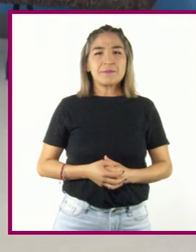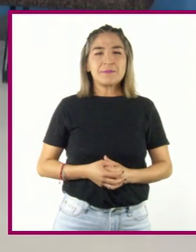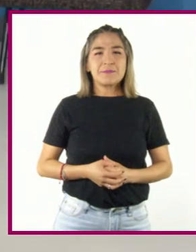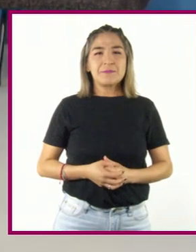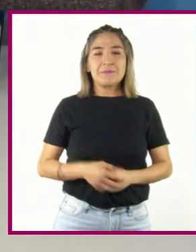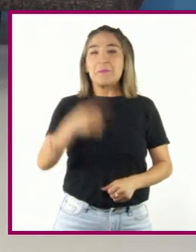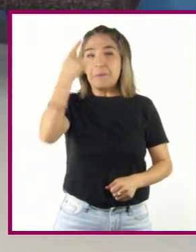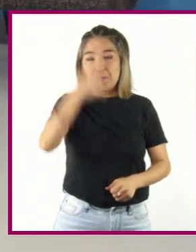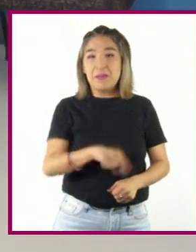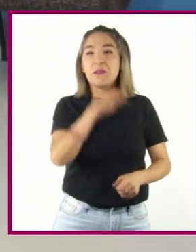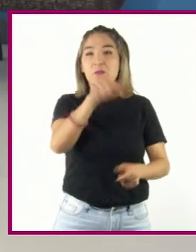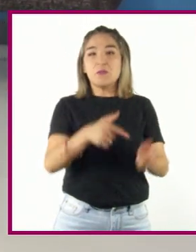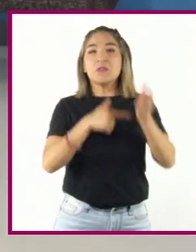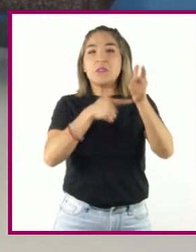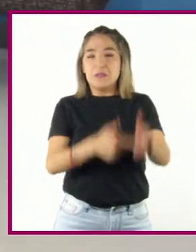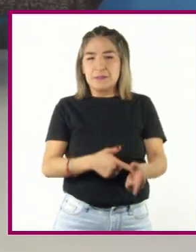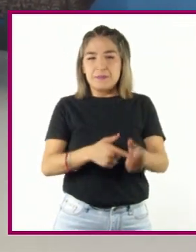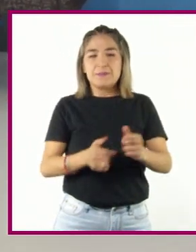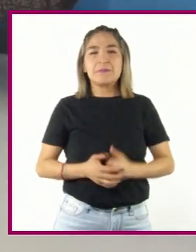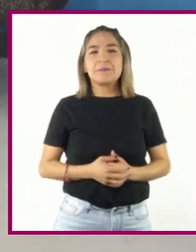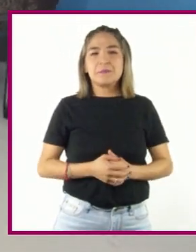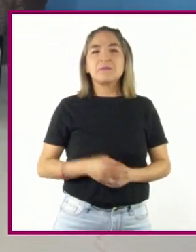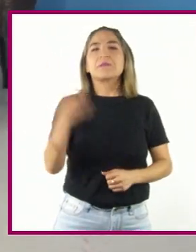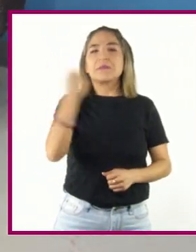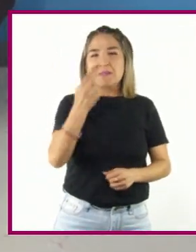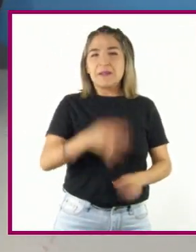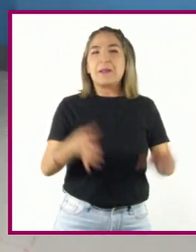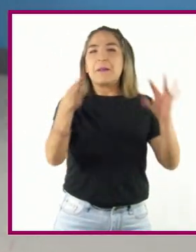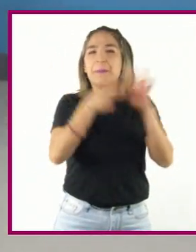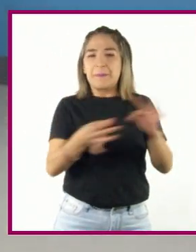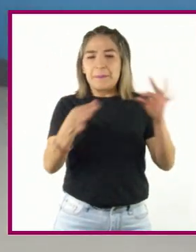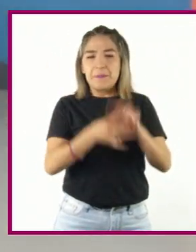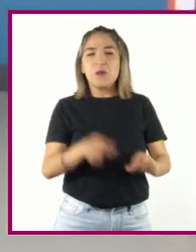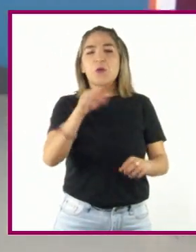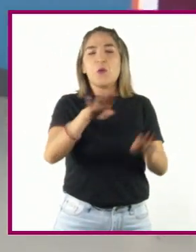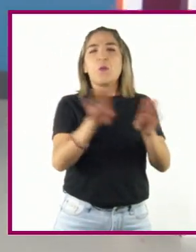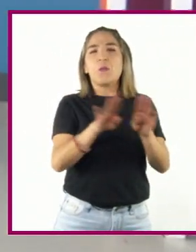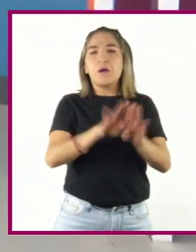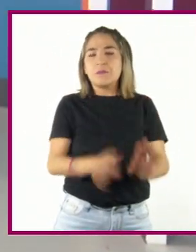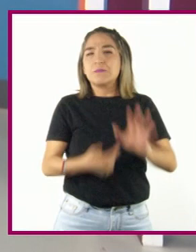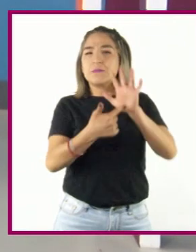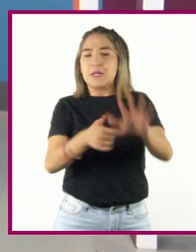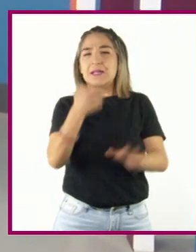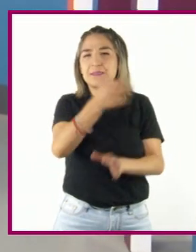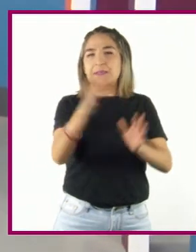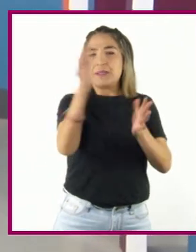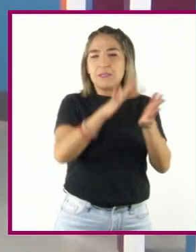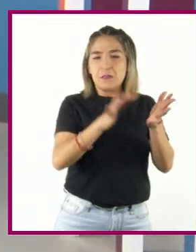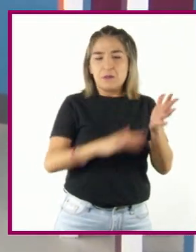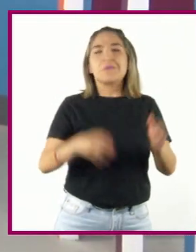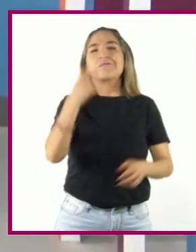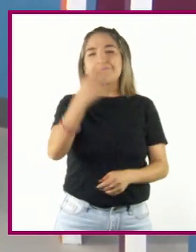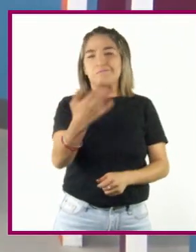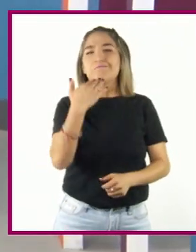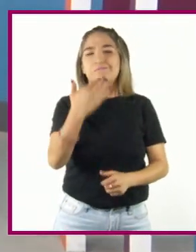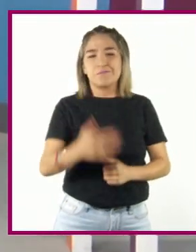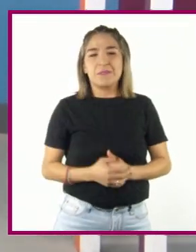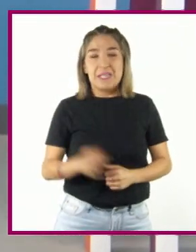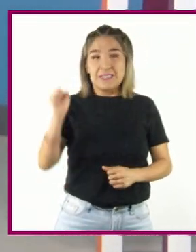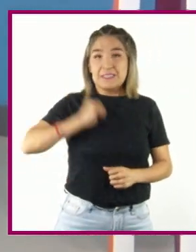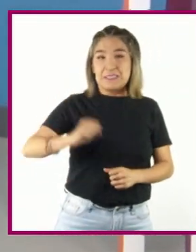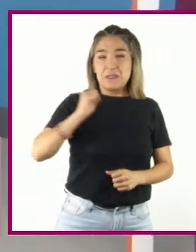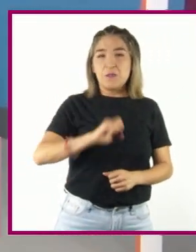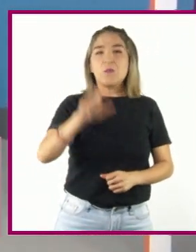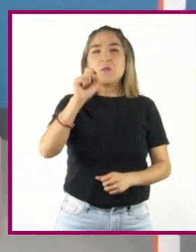Para continuar, es necesario discutir algunos de los conceptos y planteamientos que menciona la lectura. Efectivamente, el siglo